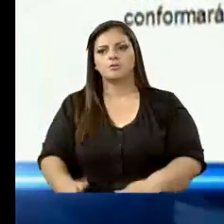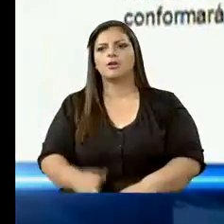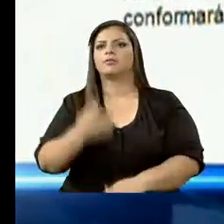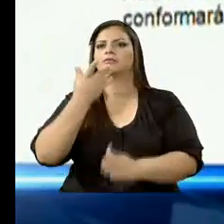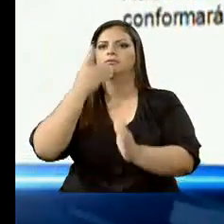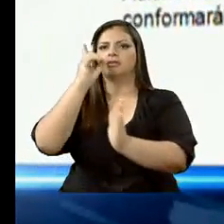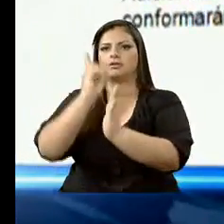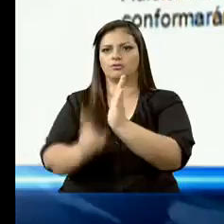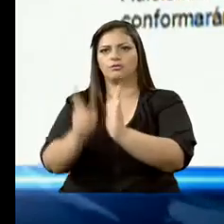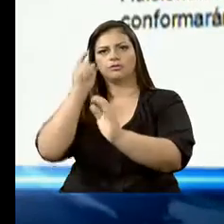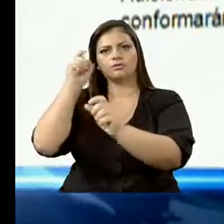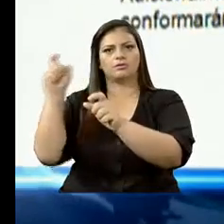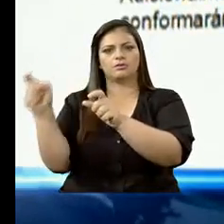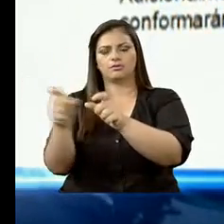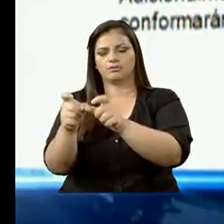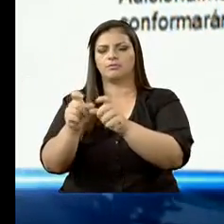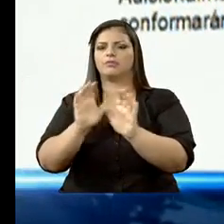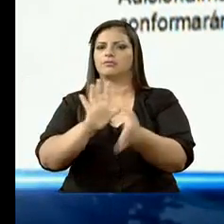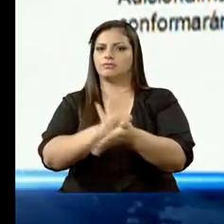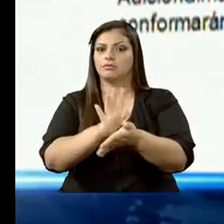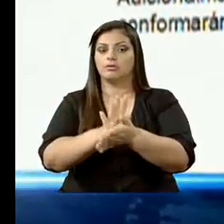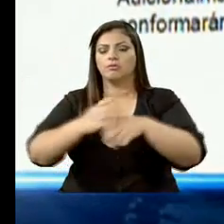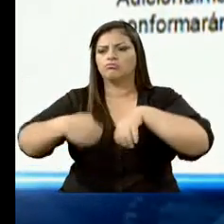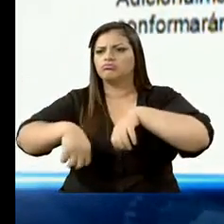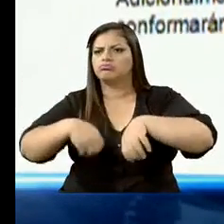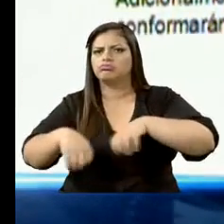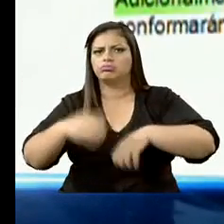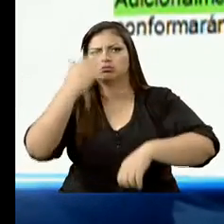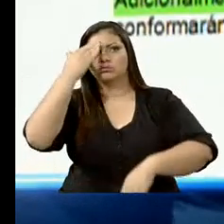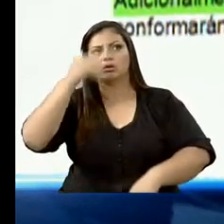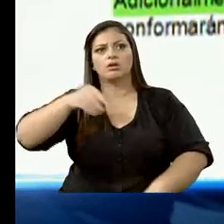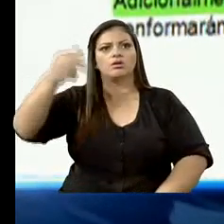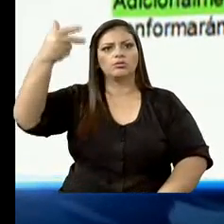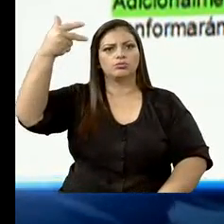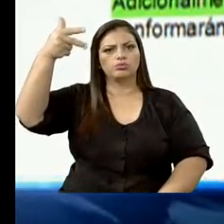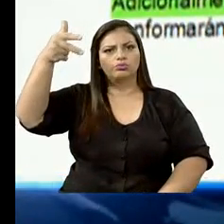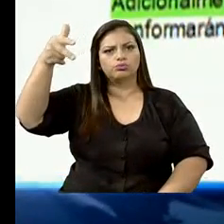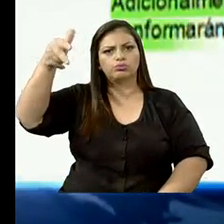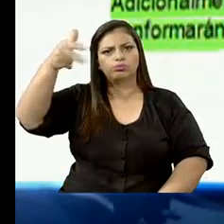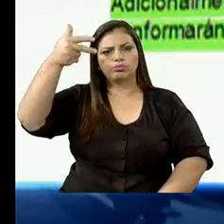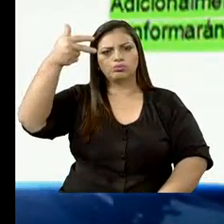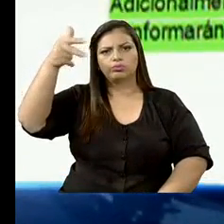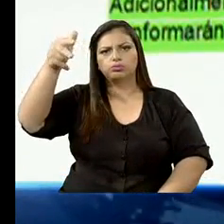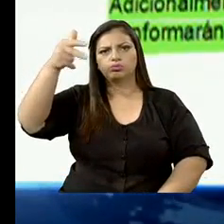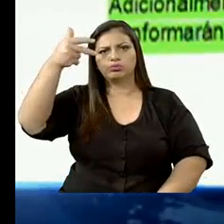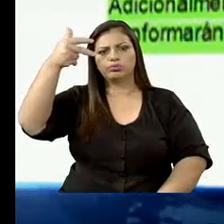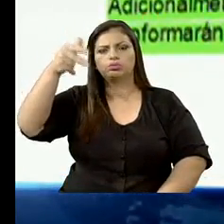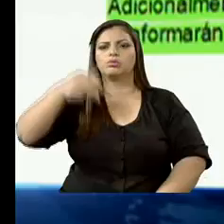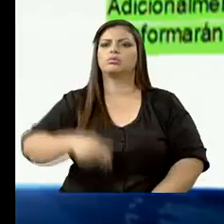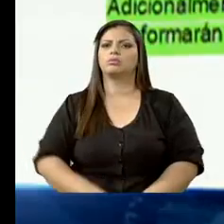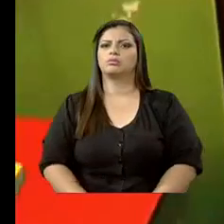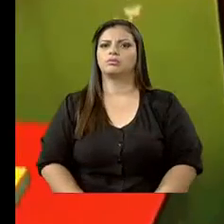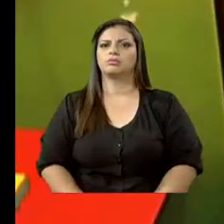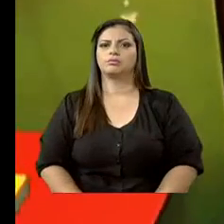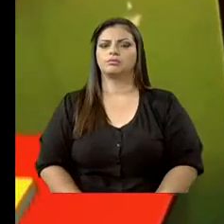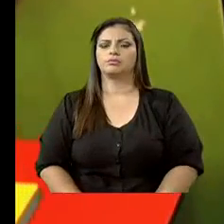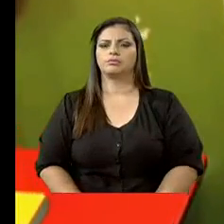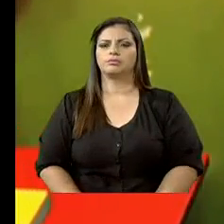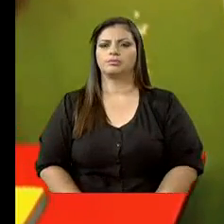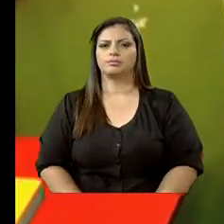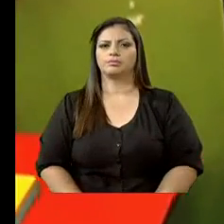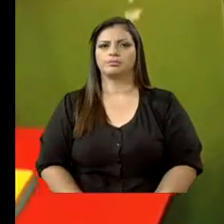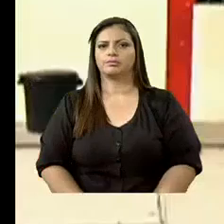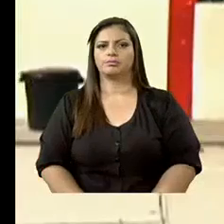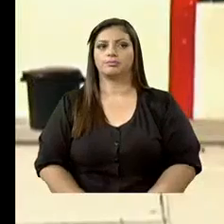la fiscalía y que se trabaja en la habilitación de cámaras de videovigilancia en todos los 12 distritos a su cargo. Mientras